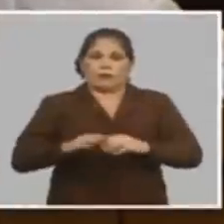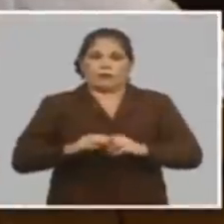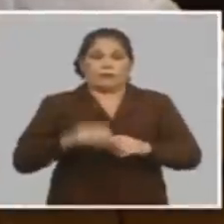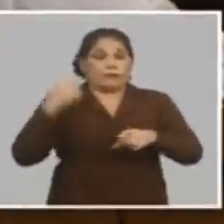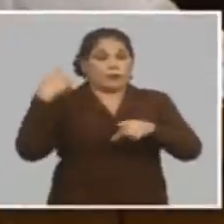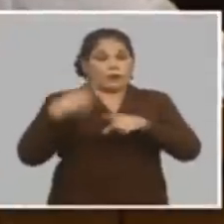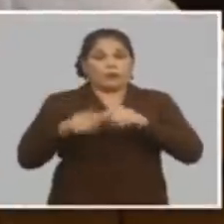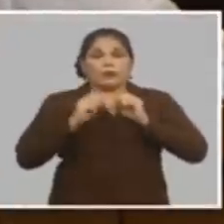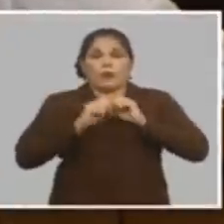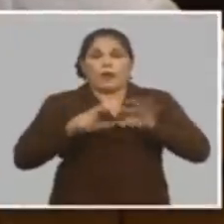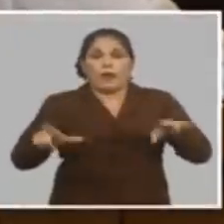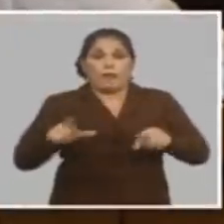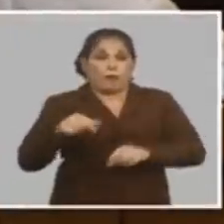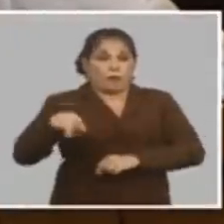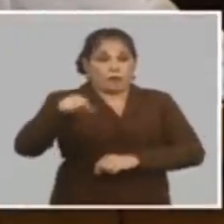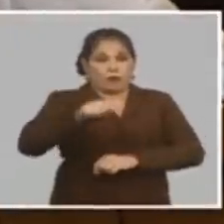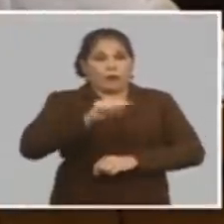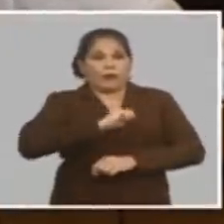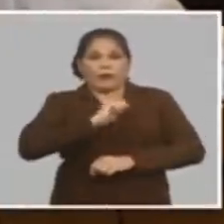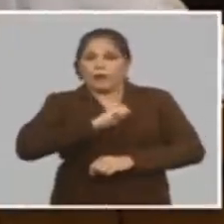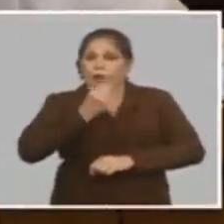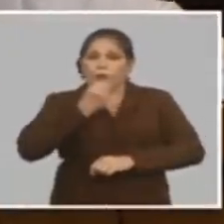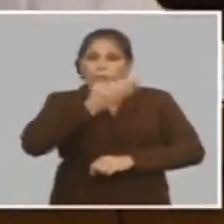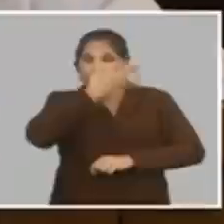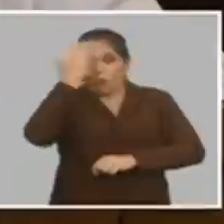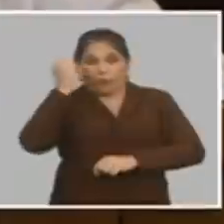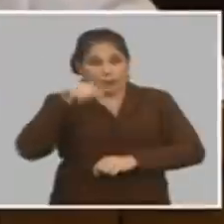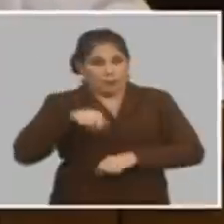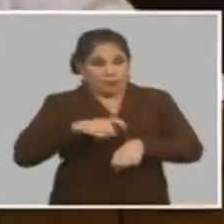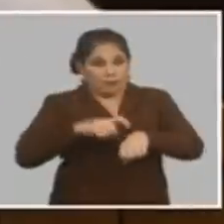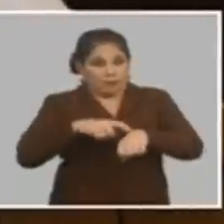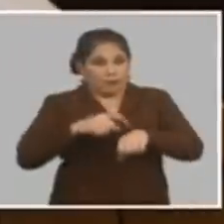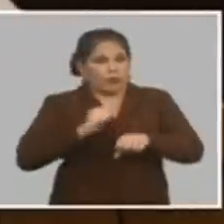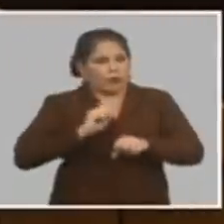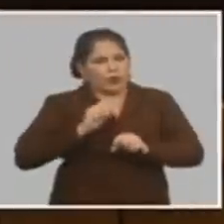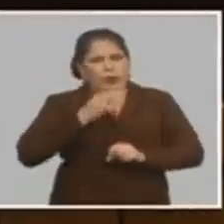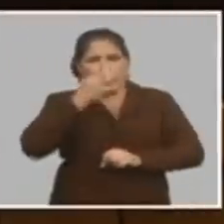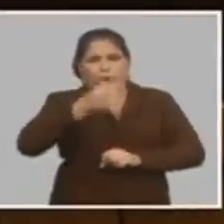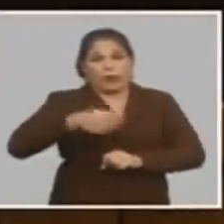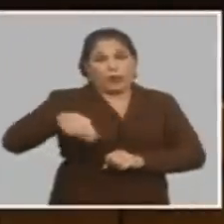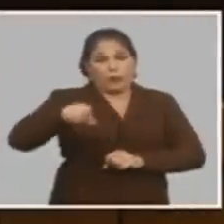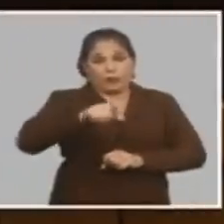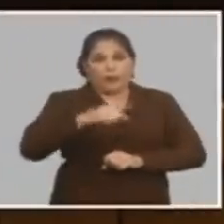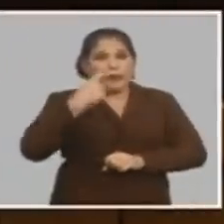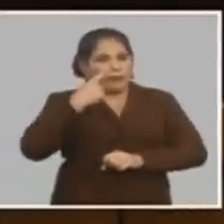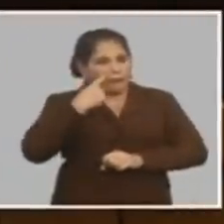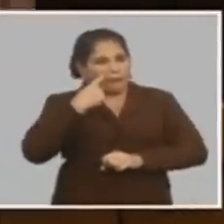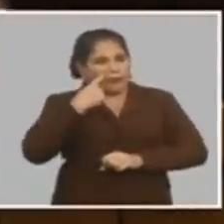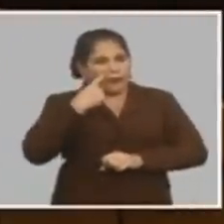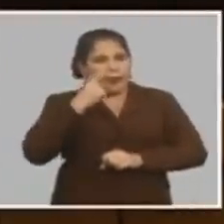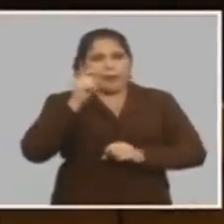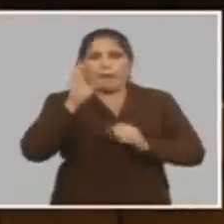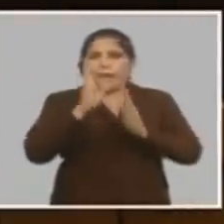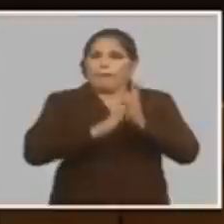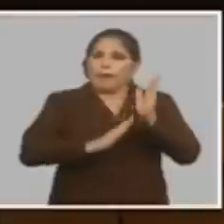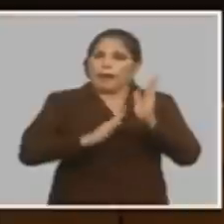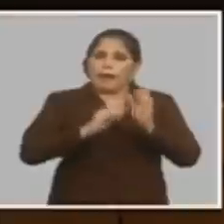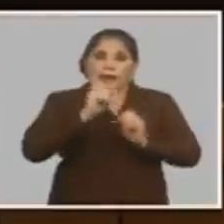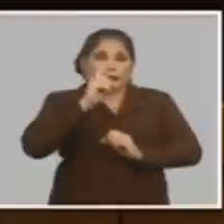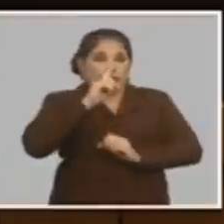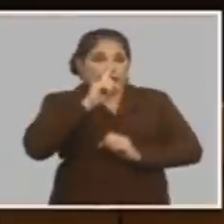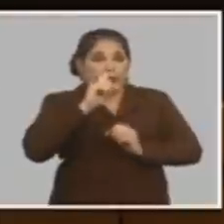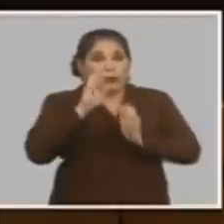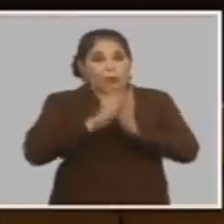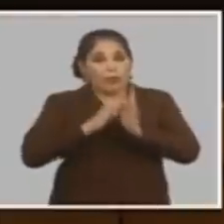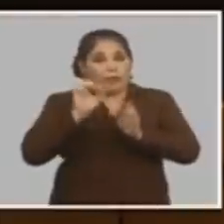otro ejemplo que quiero poner y no quiero que se me olvide miren esto hay que hacerlo un fin de mes con inicio de otro mes